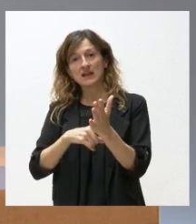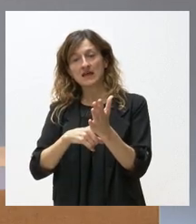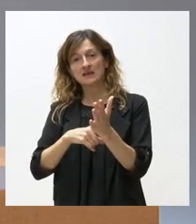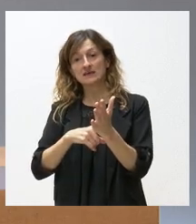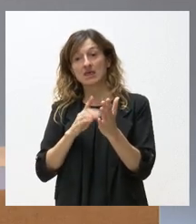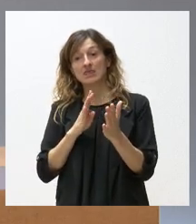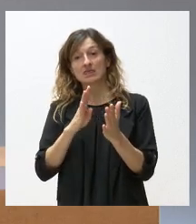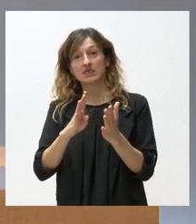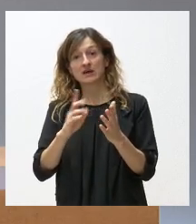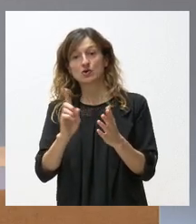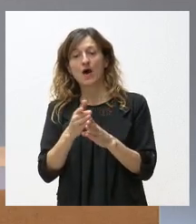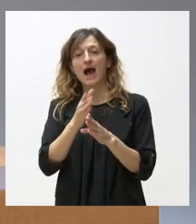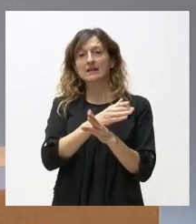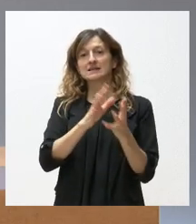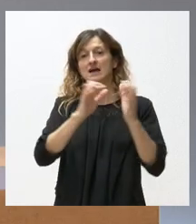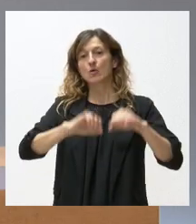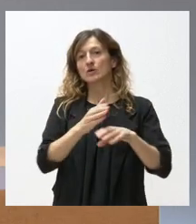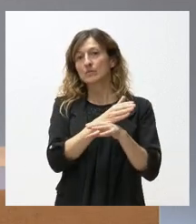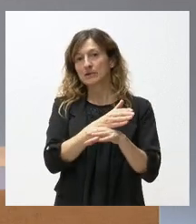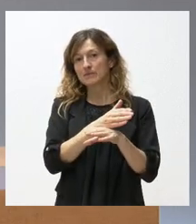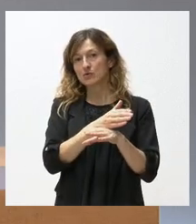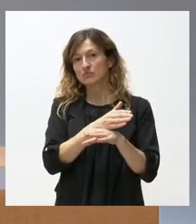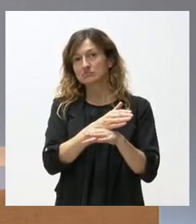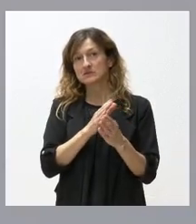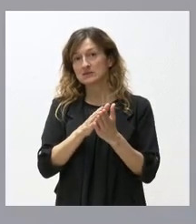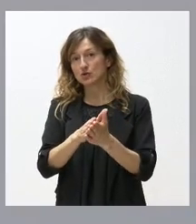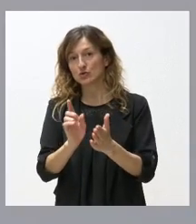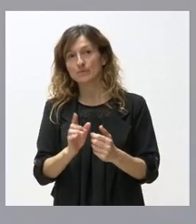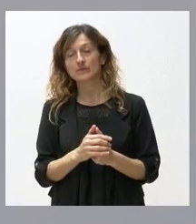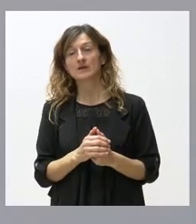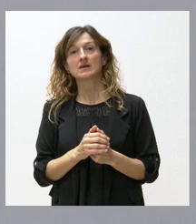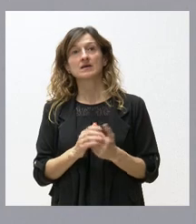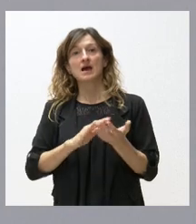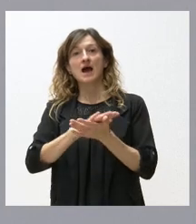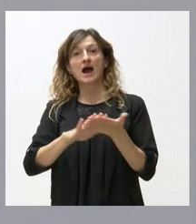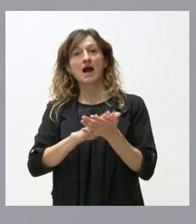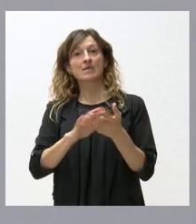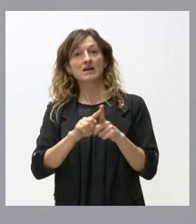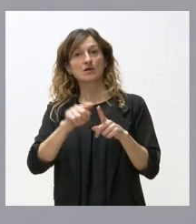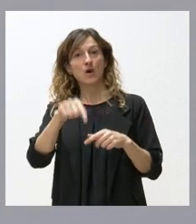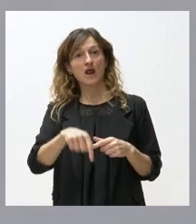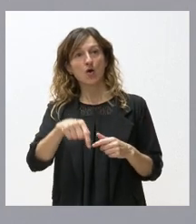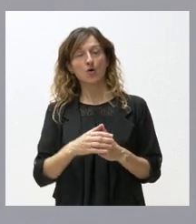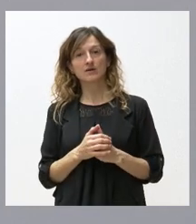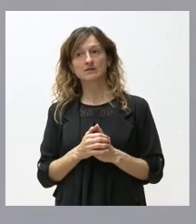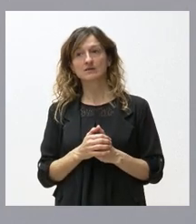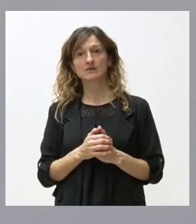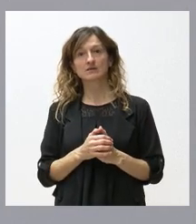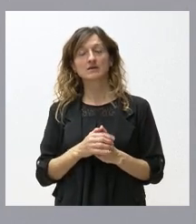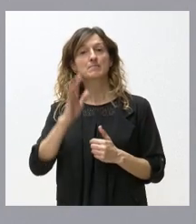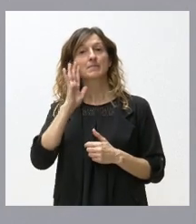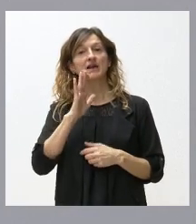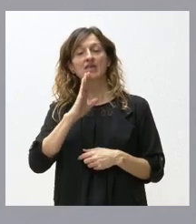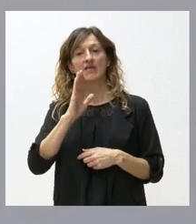si no tiene un acuerdo previo? Pues le estoy hablando de lo que le estoy hablando en el día de hoy y por tanto me parece que es muy oportuno intentar